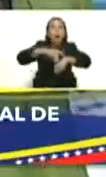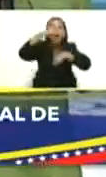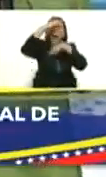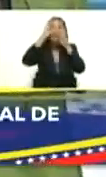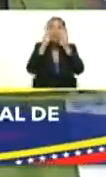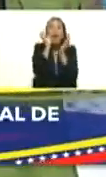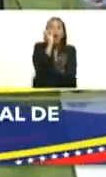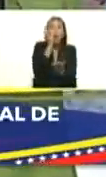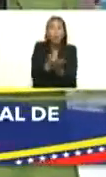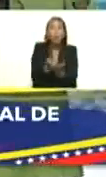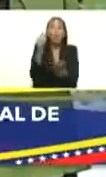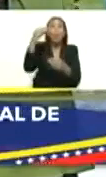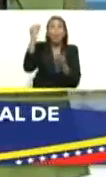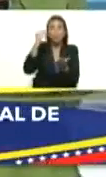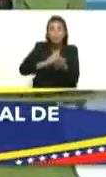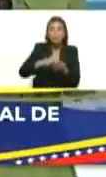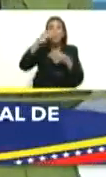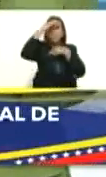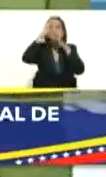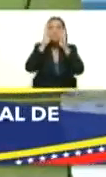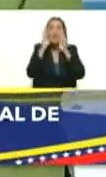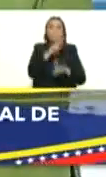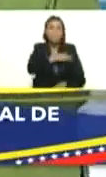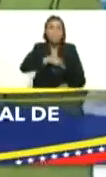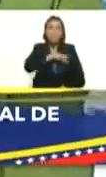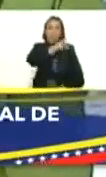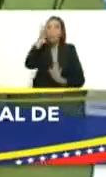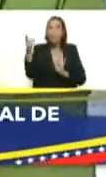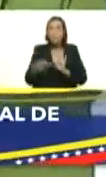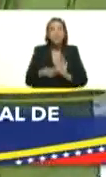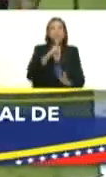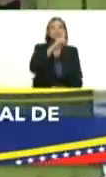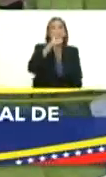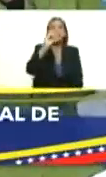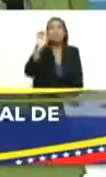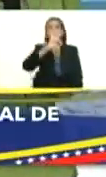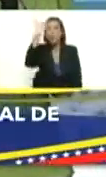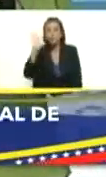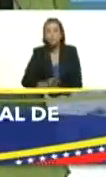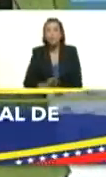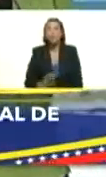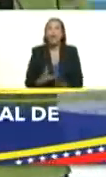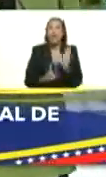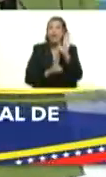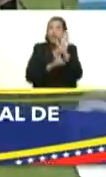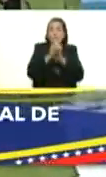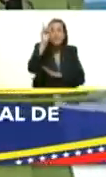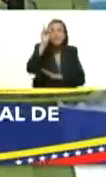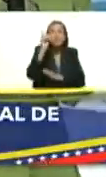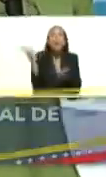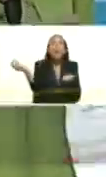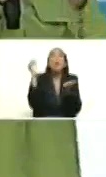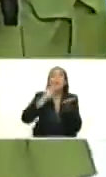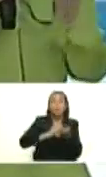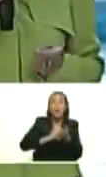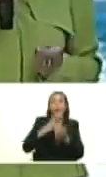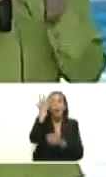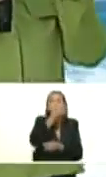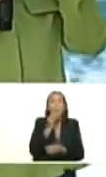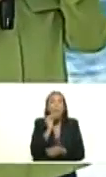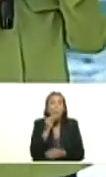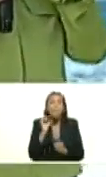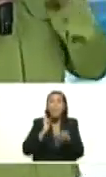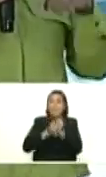que los clubes se activen y decir misión cumplida aquí están las piscinas ahora desarrollar que vuelva nuestra juventud que